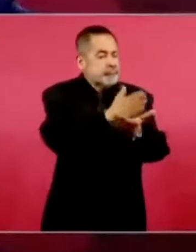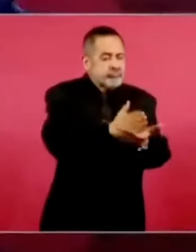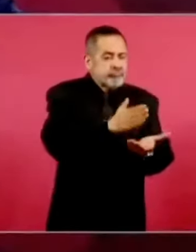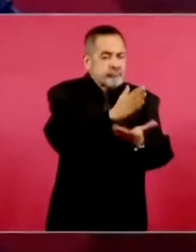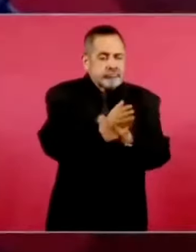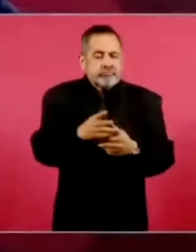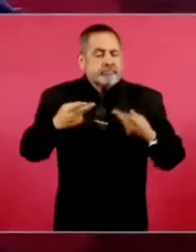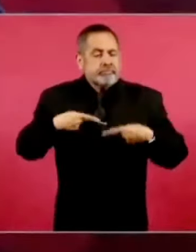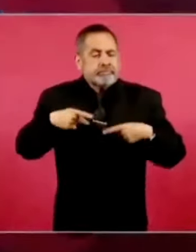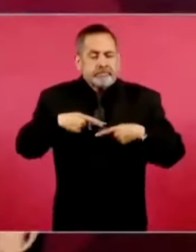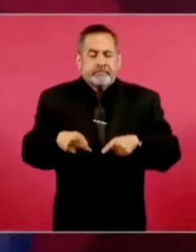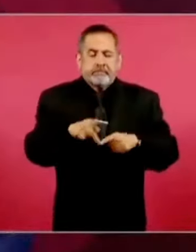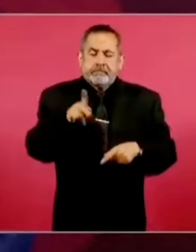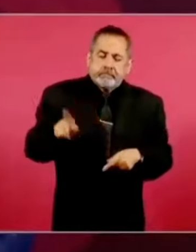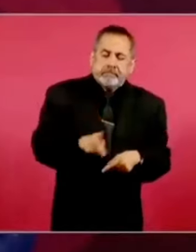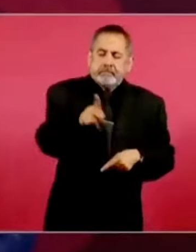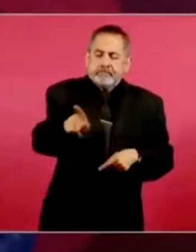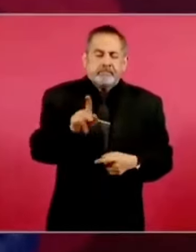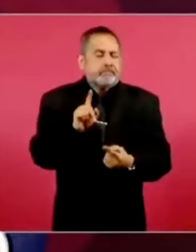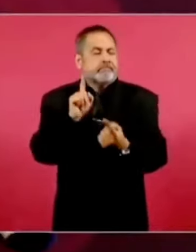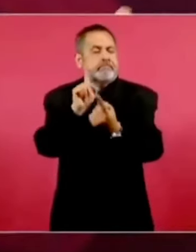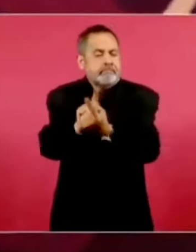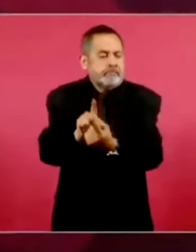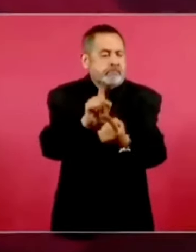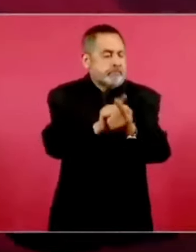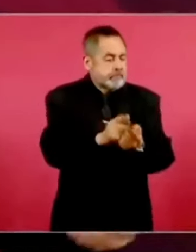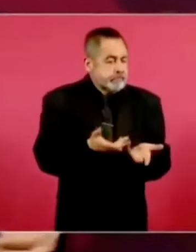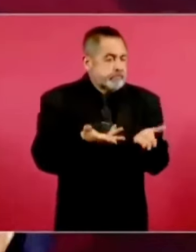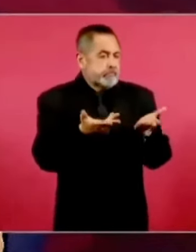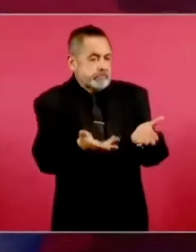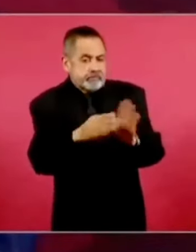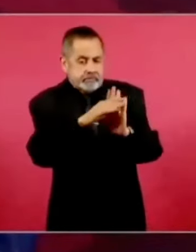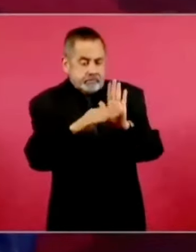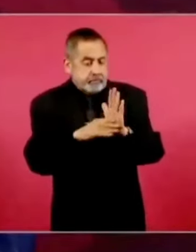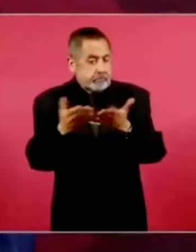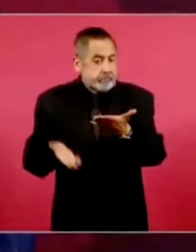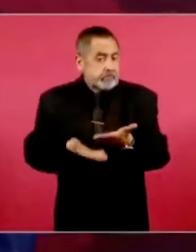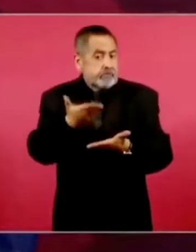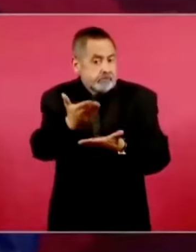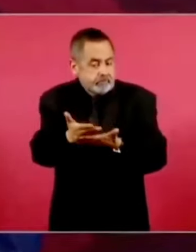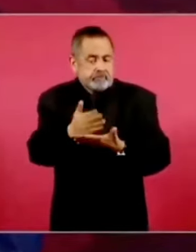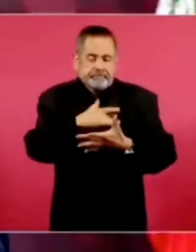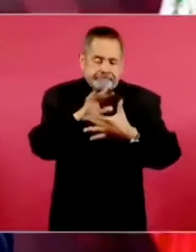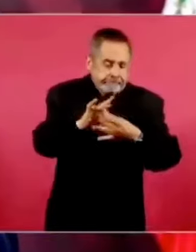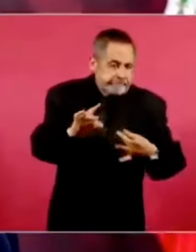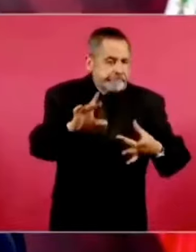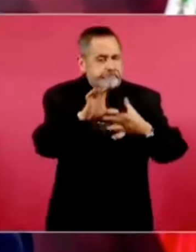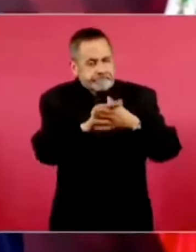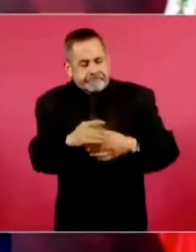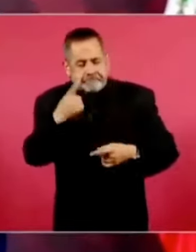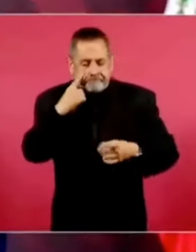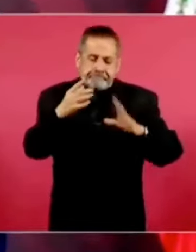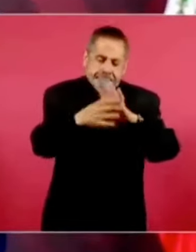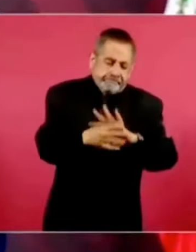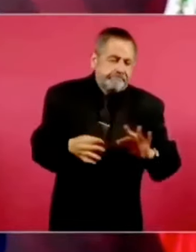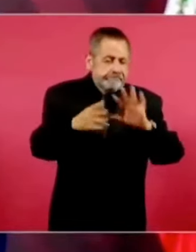los pueblos y presentar propuestas, convencer, persuadir,